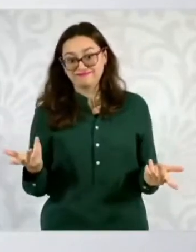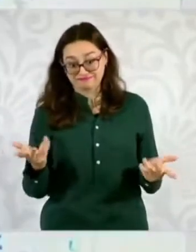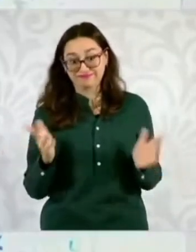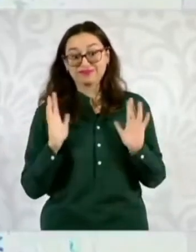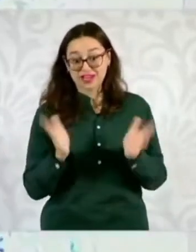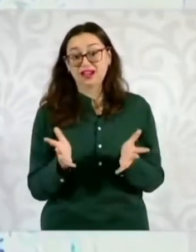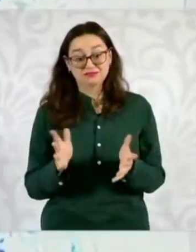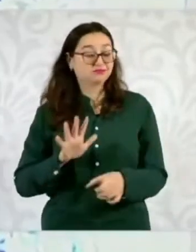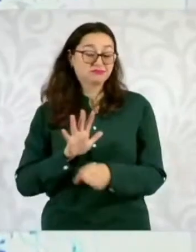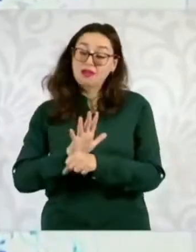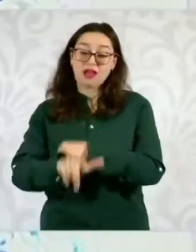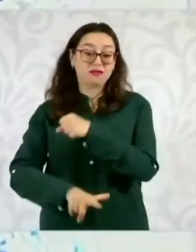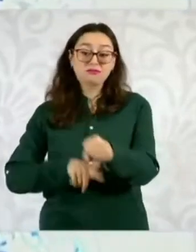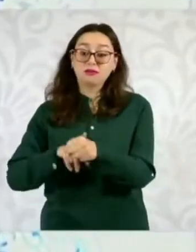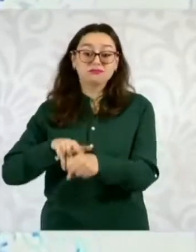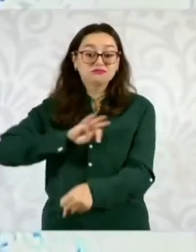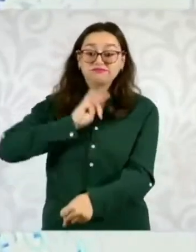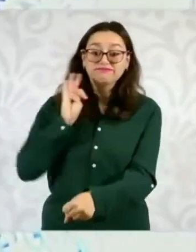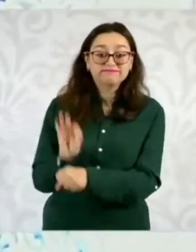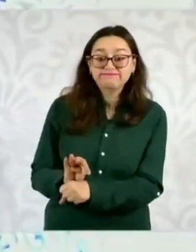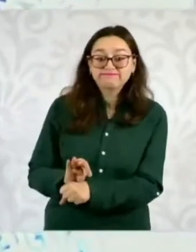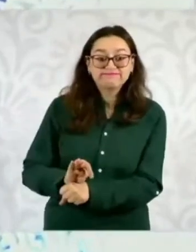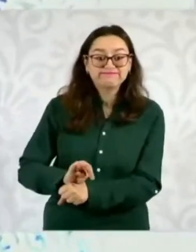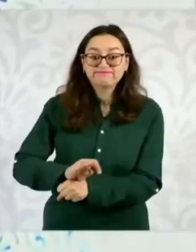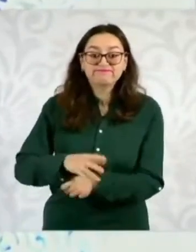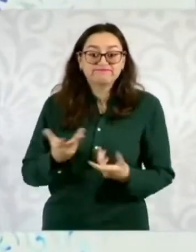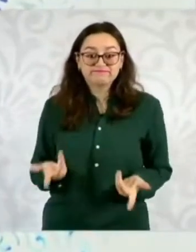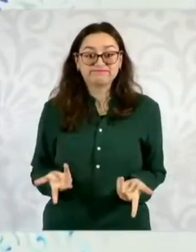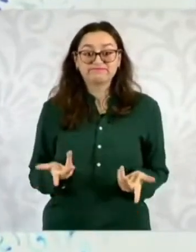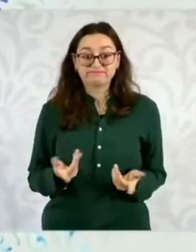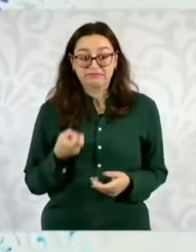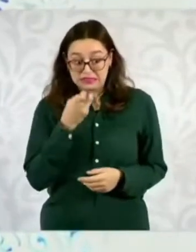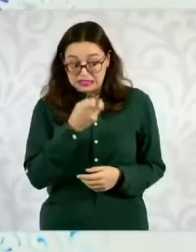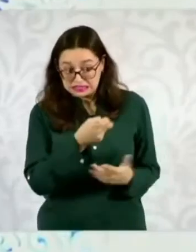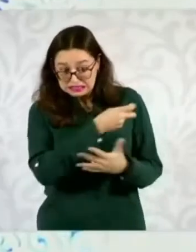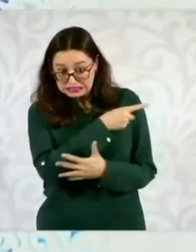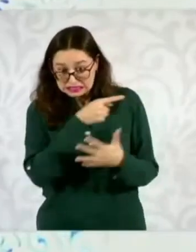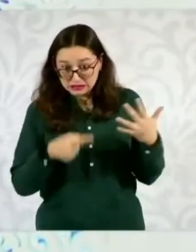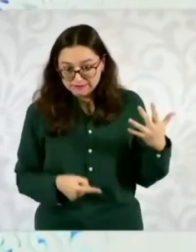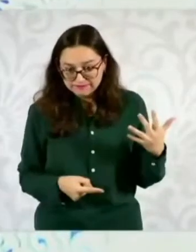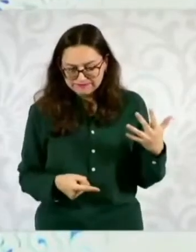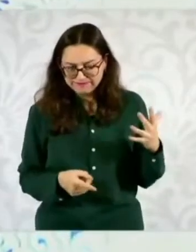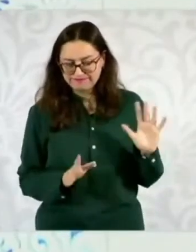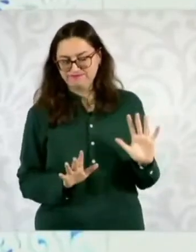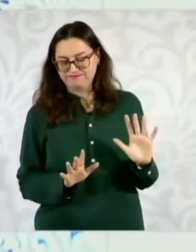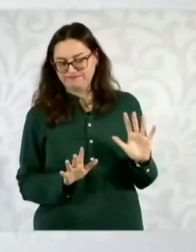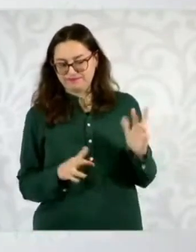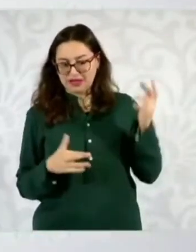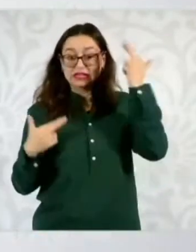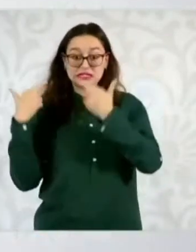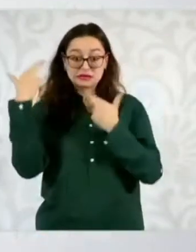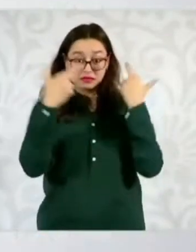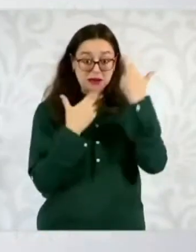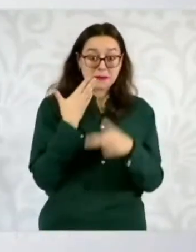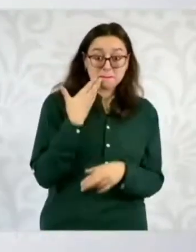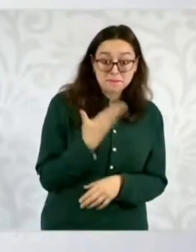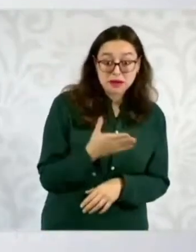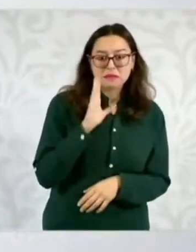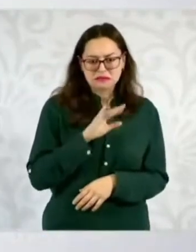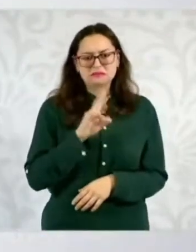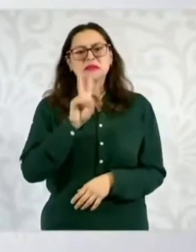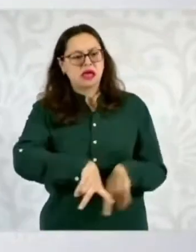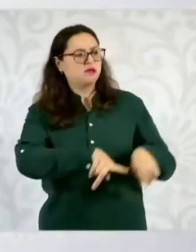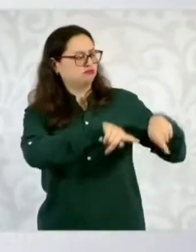tiempo de proteger a los animales también y de revisar estas prácticas que ha habido durante